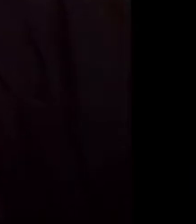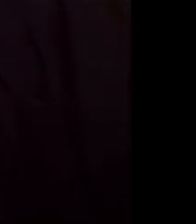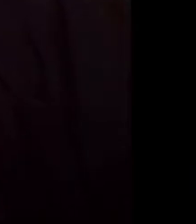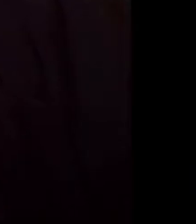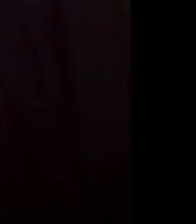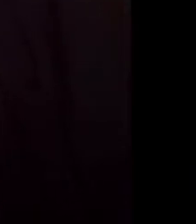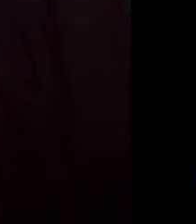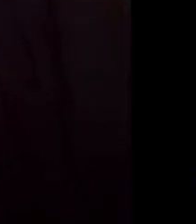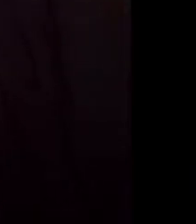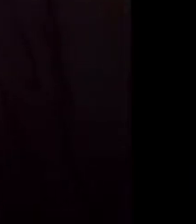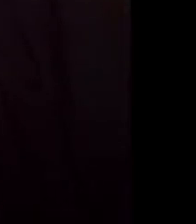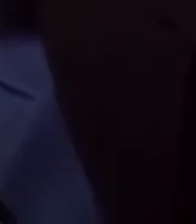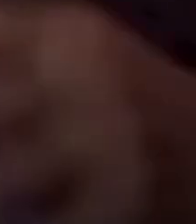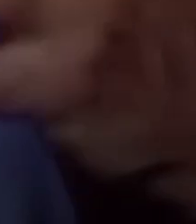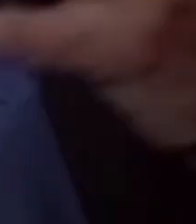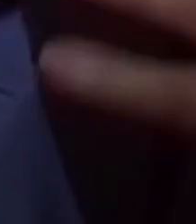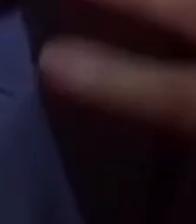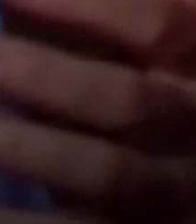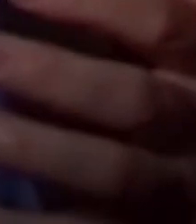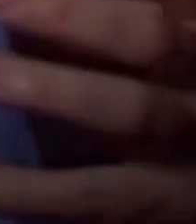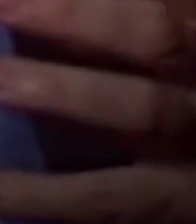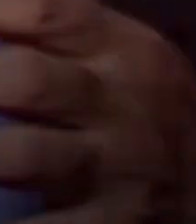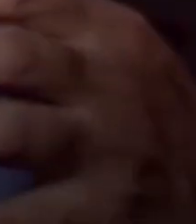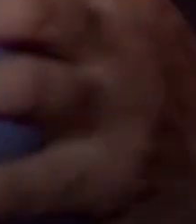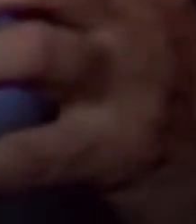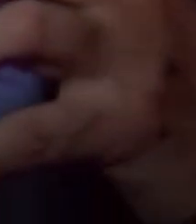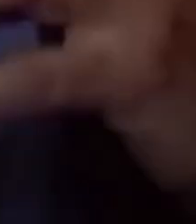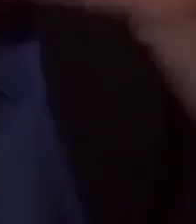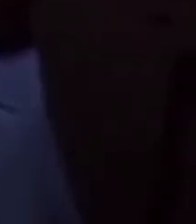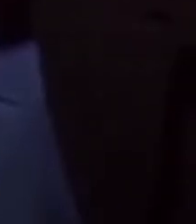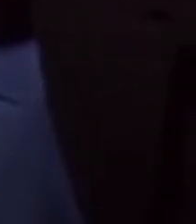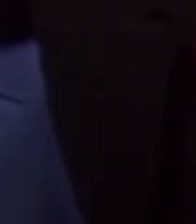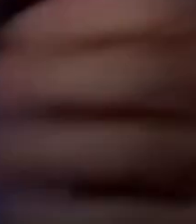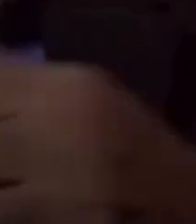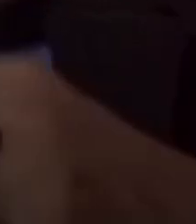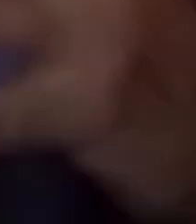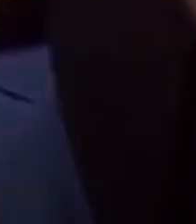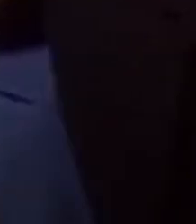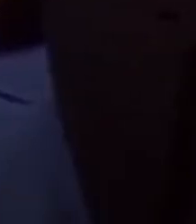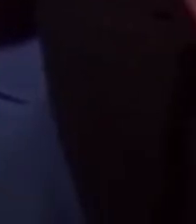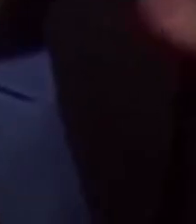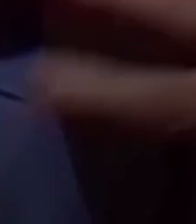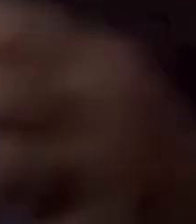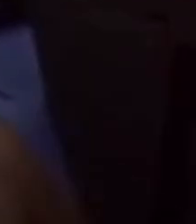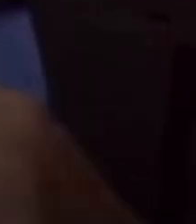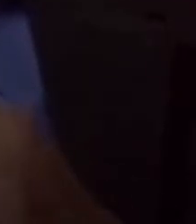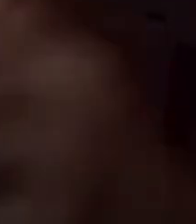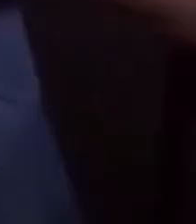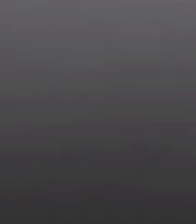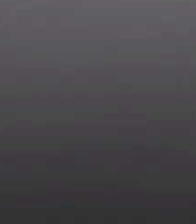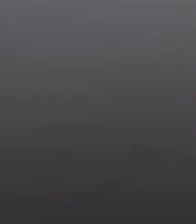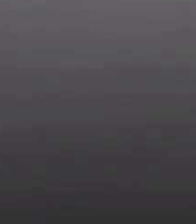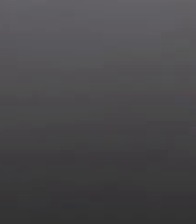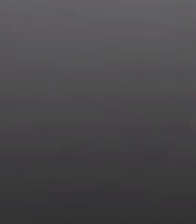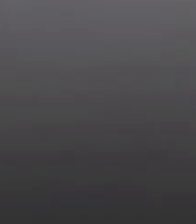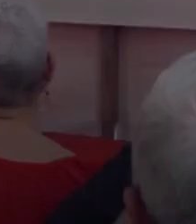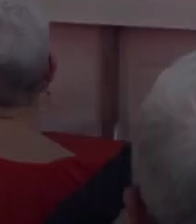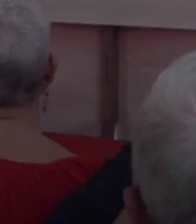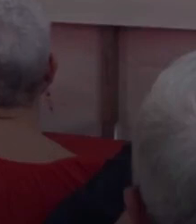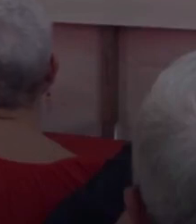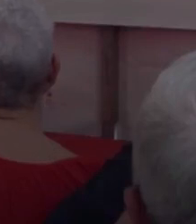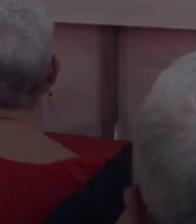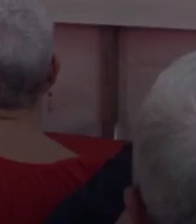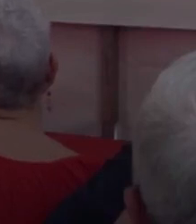compañeros. Eso se llama programa. Todo lo demás de poner los adjetivos y calificativos es simplemente uno. La